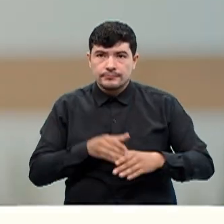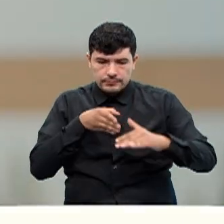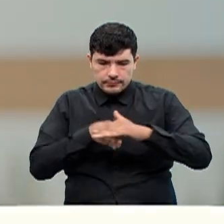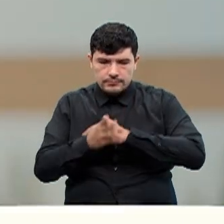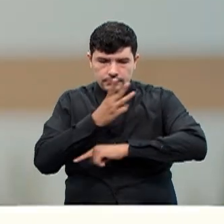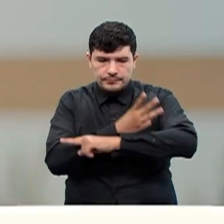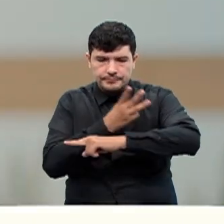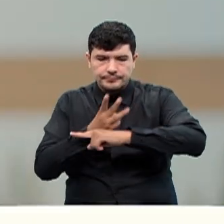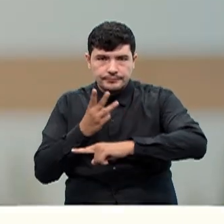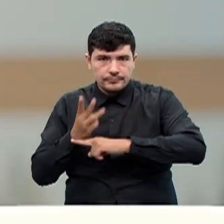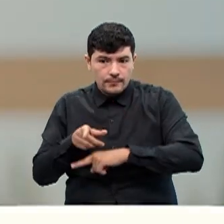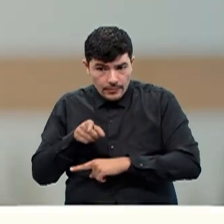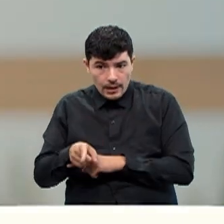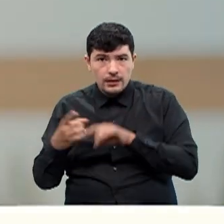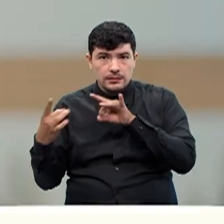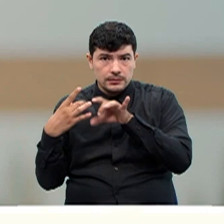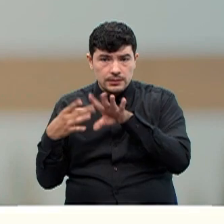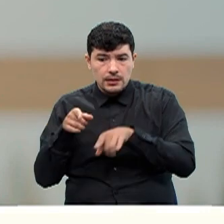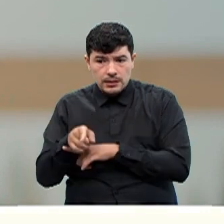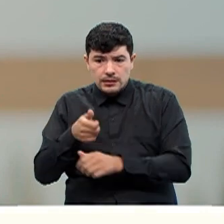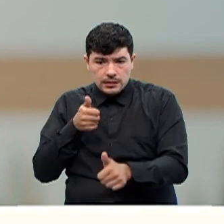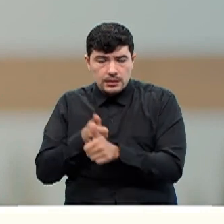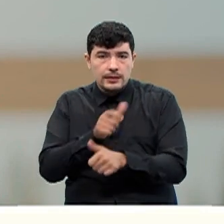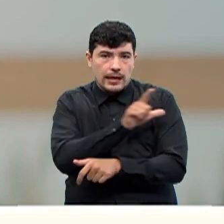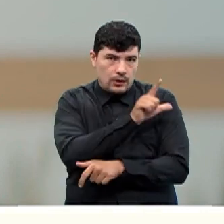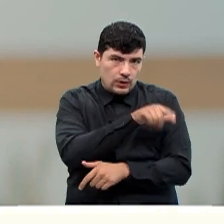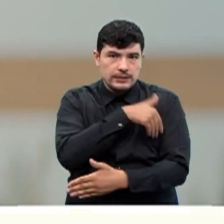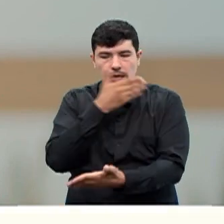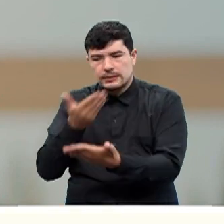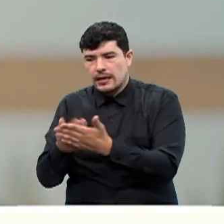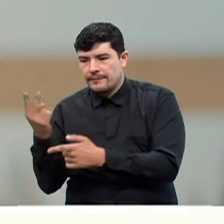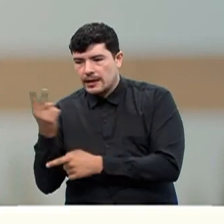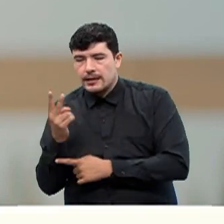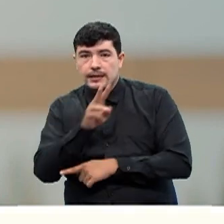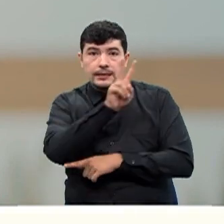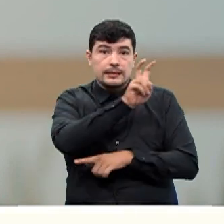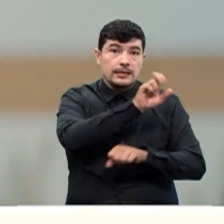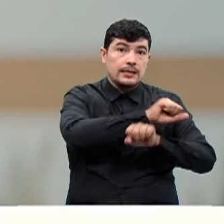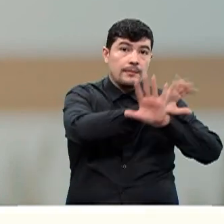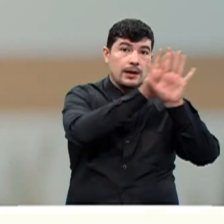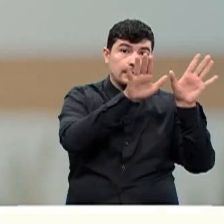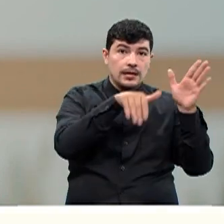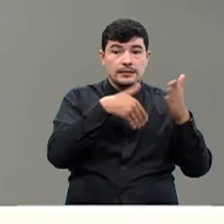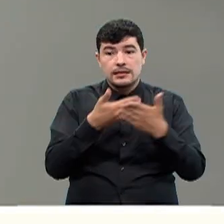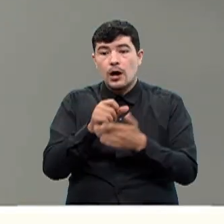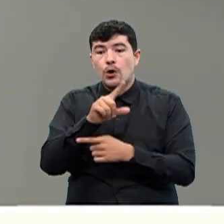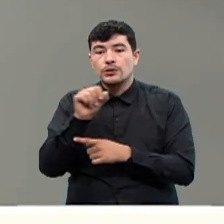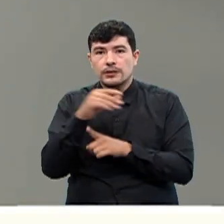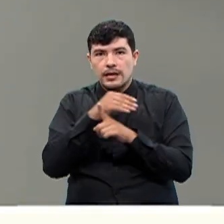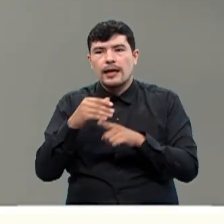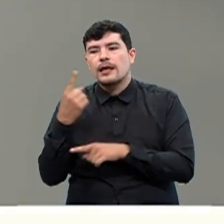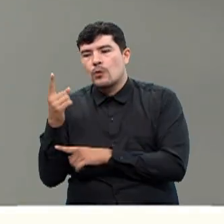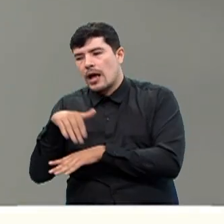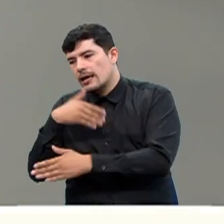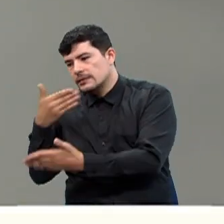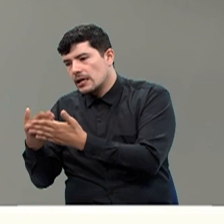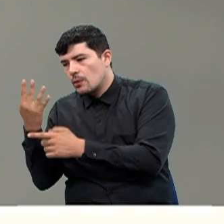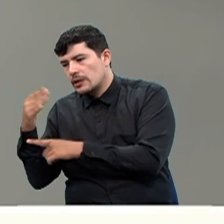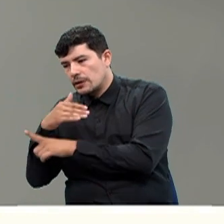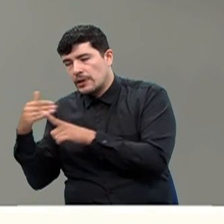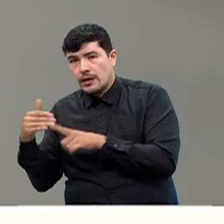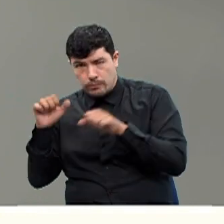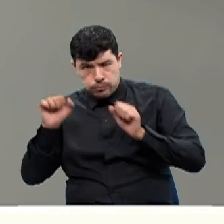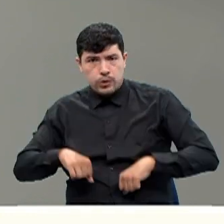el cual tenemos dispuesto para nuestros clientes usuarios de lunes a viernes de 7 a 11 y 30 y de 1 a 4 y 30. Lo hacemos a través del